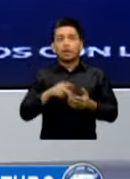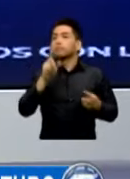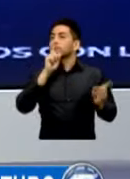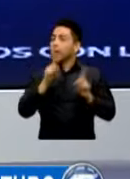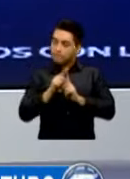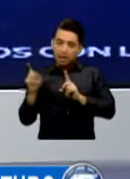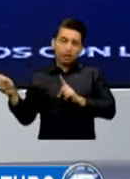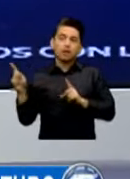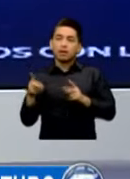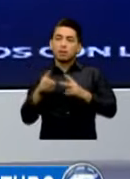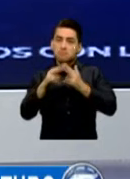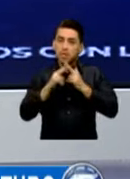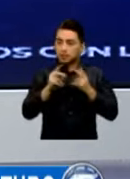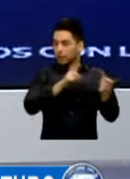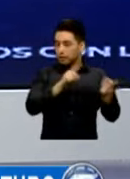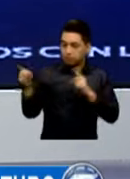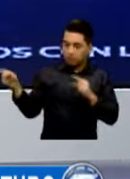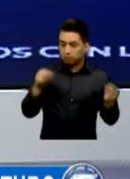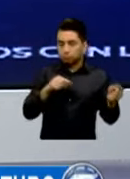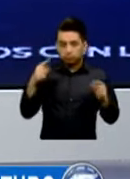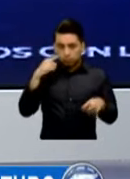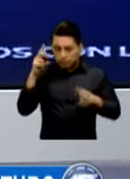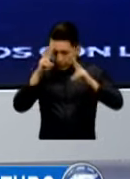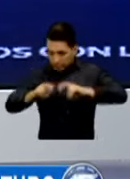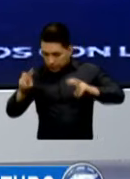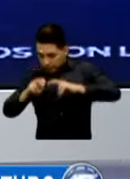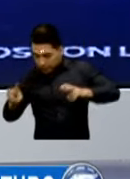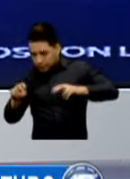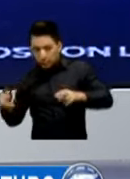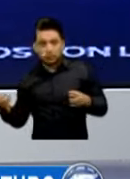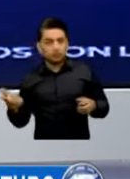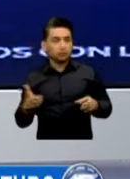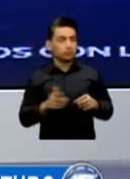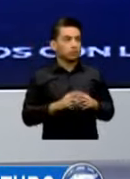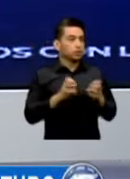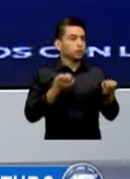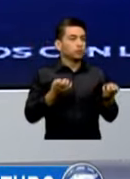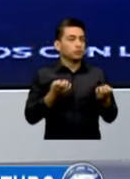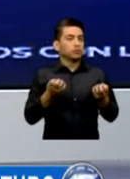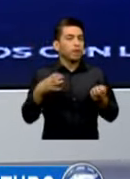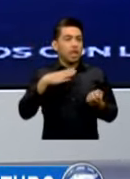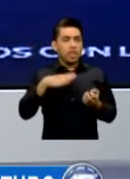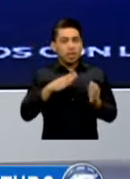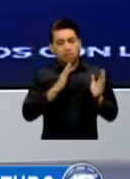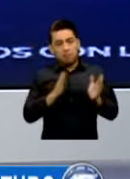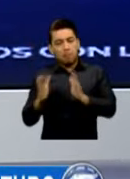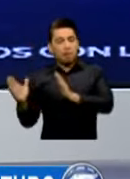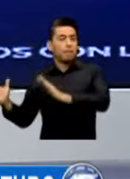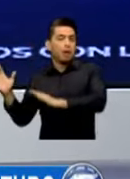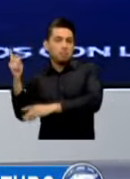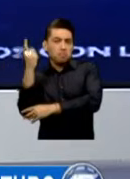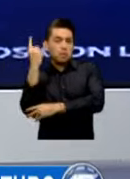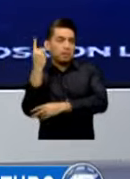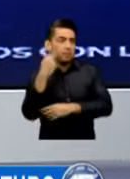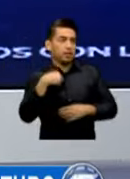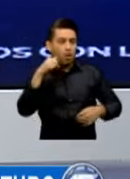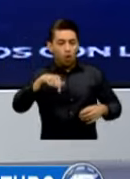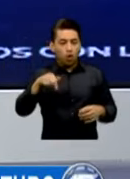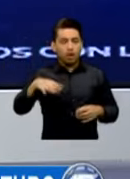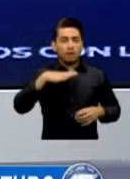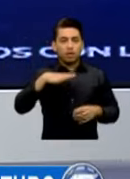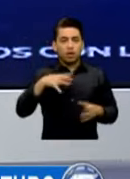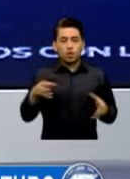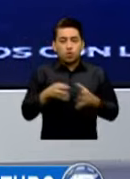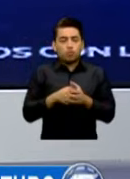Para Que Asistan Ahí Entonces Hay Procesos Importantes Hoy Por Hoy Tenemos Un Grupo De Policías